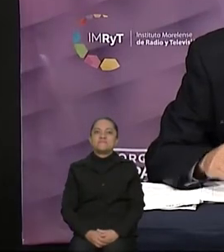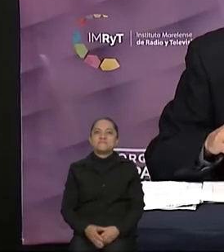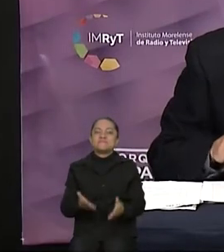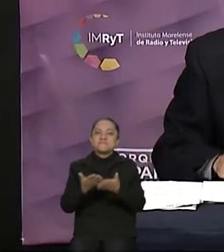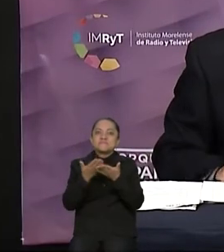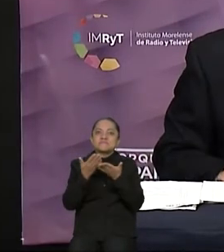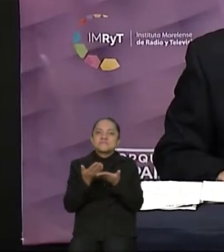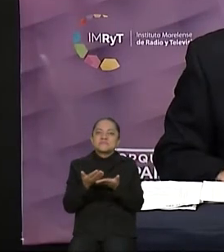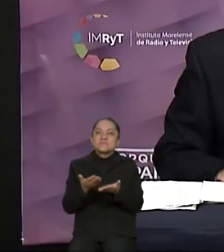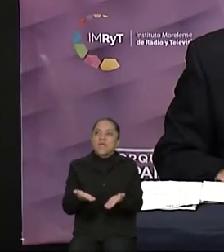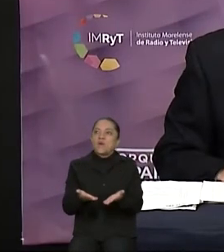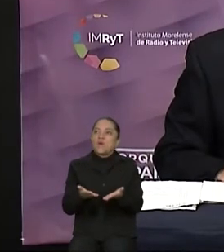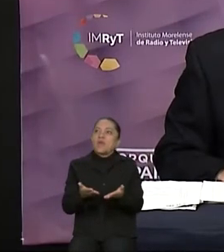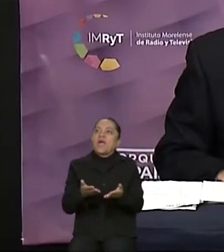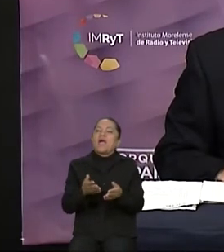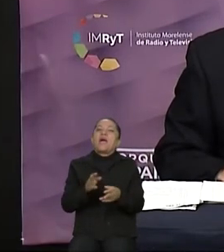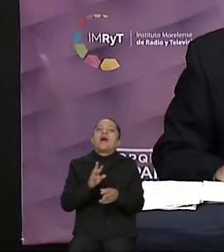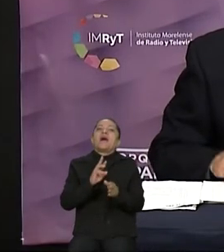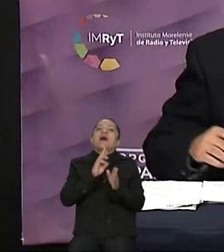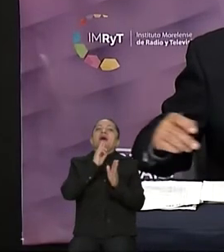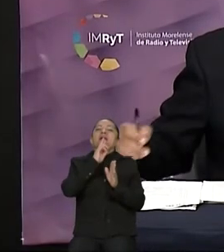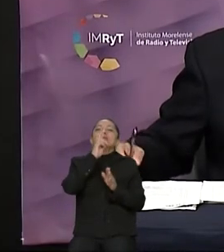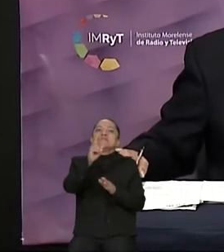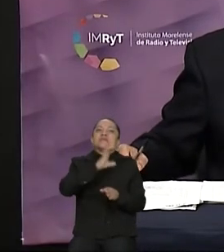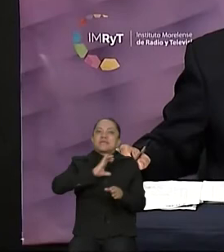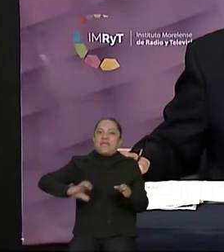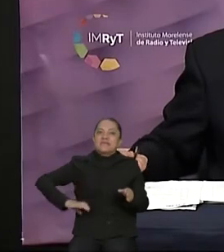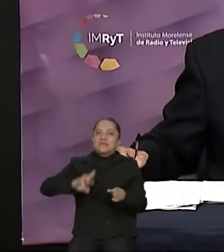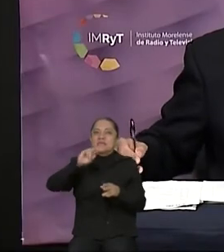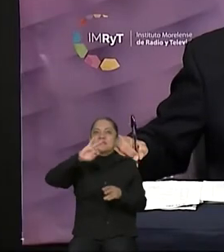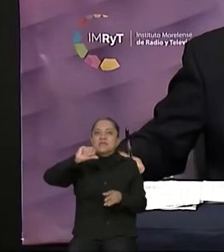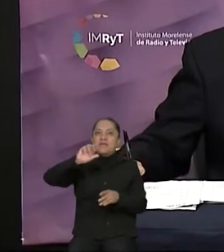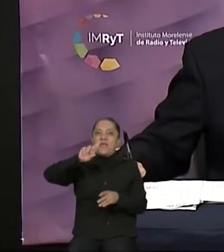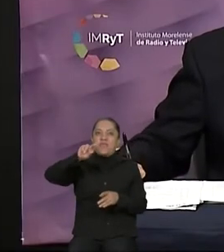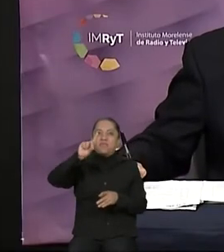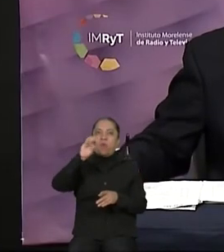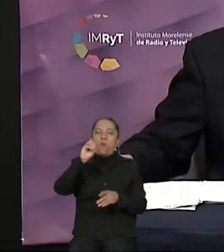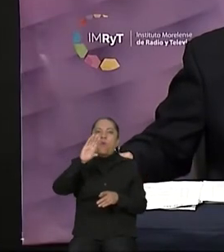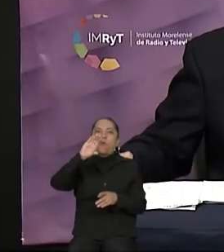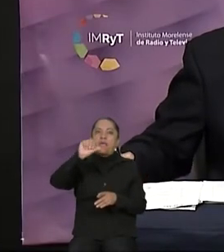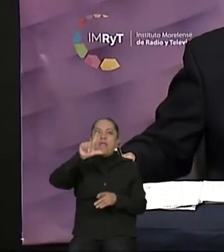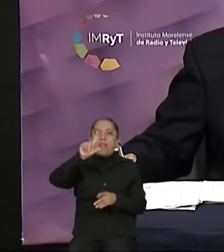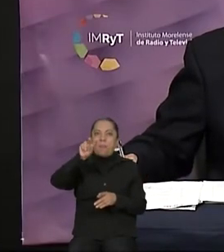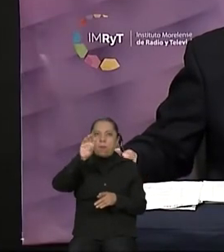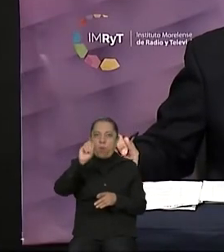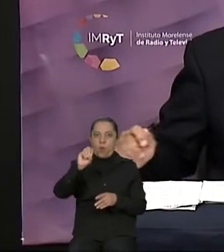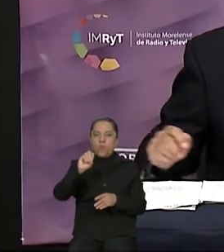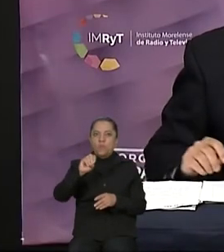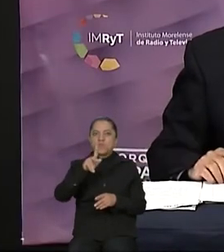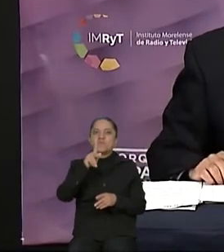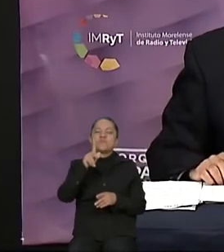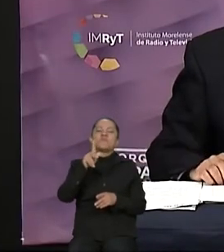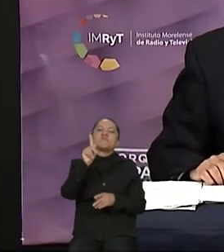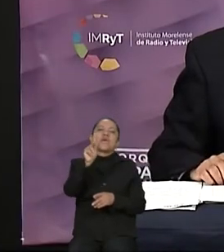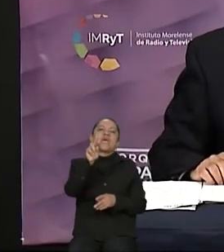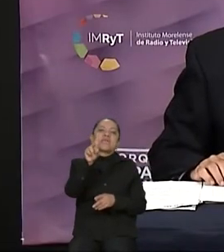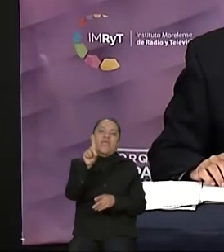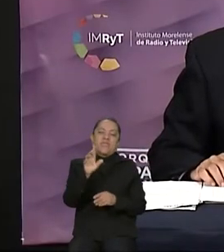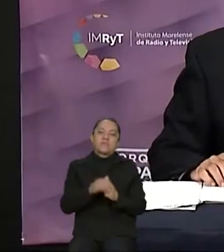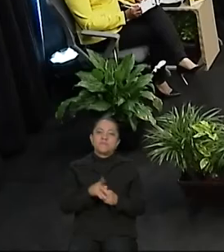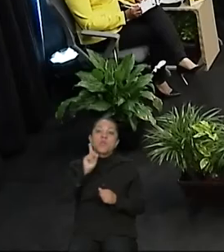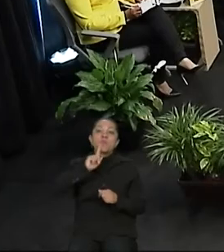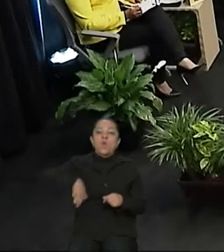escuchar la réplica del candidato Ricardo Calvo Huerta del Partido Revolución Democrática. Adelante, tiene un minuto.